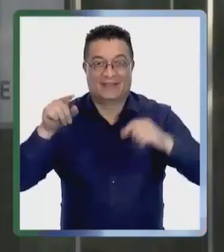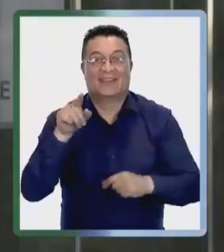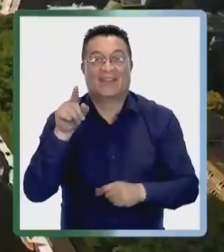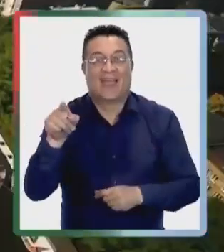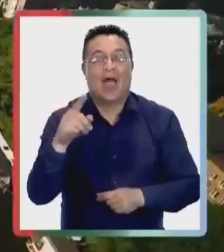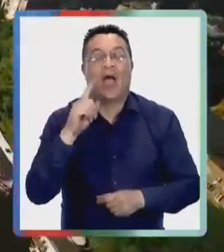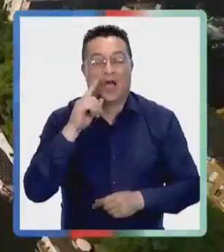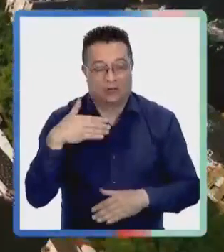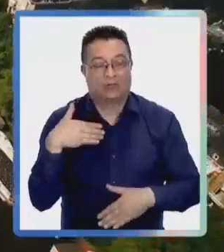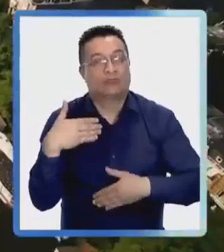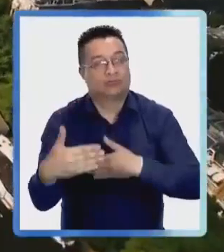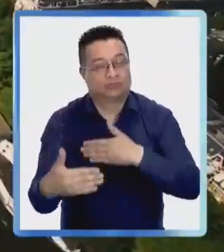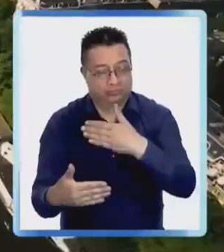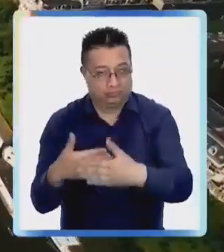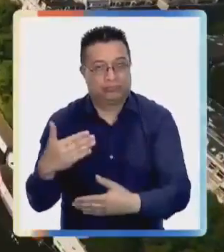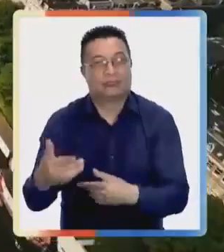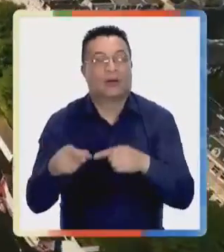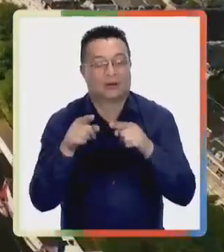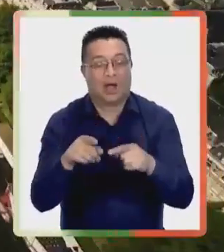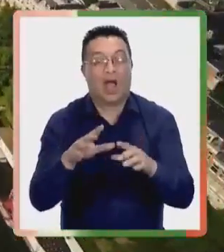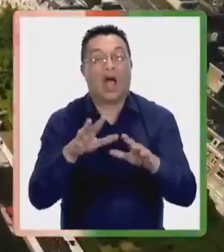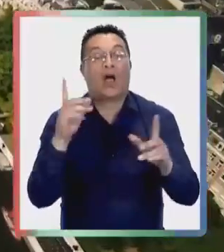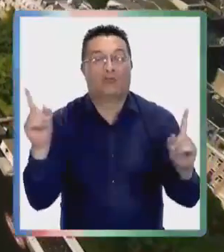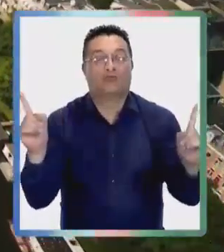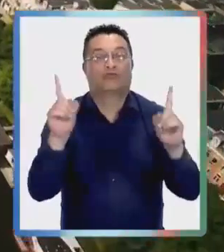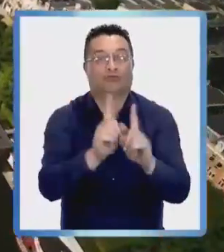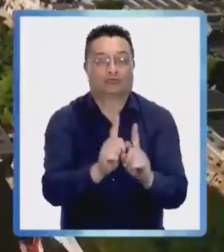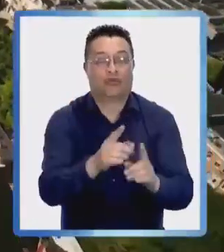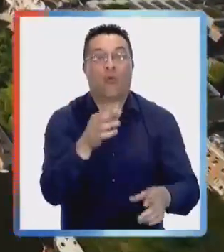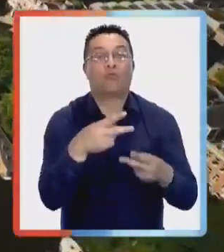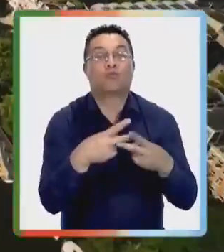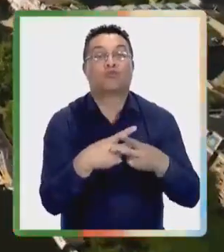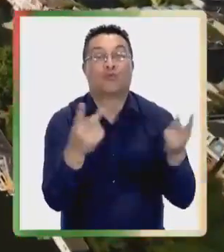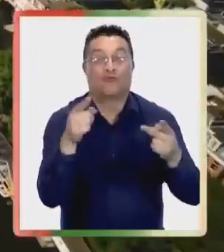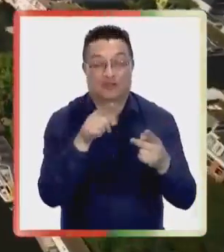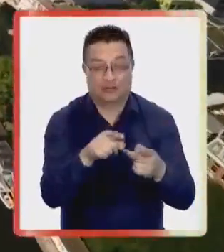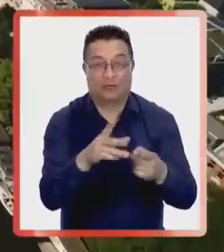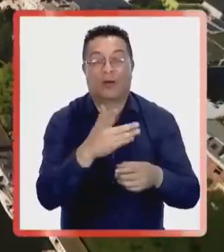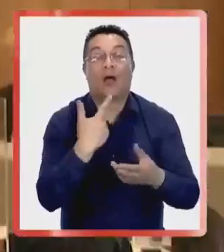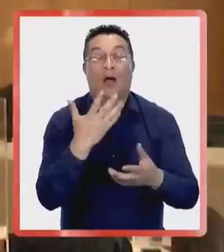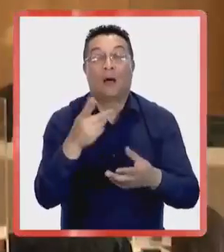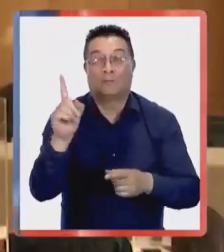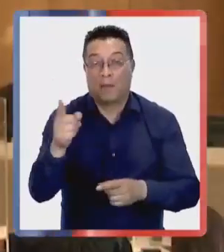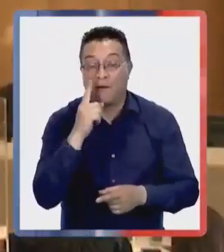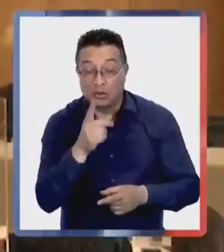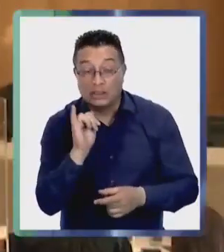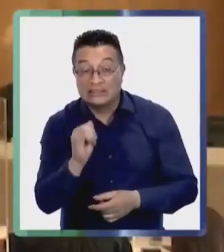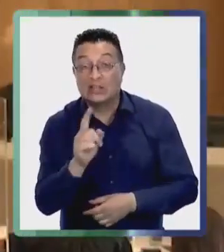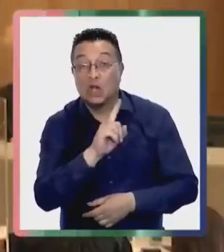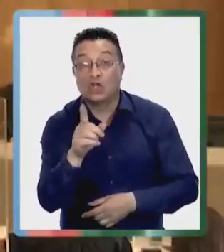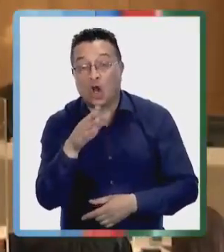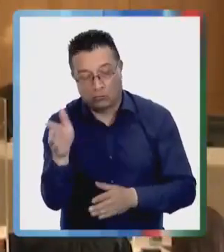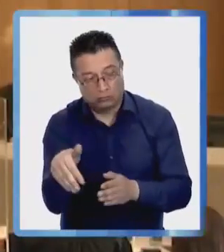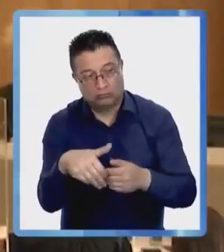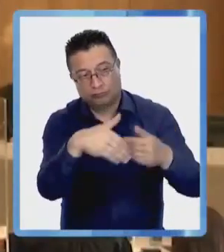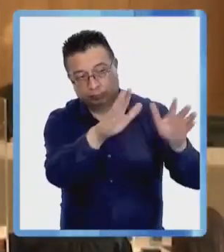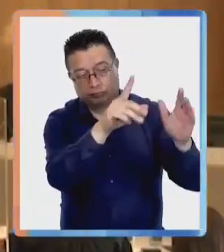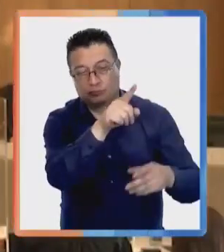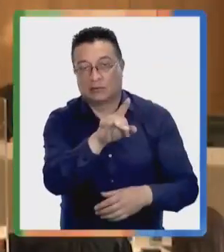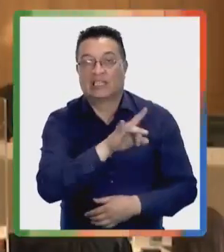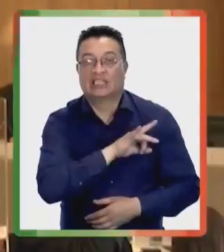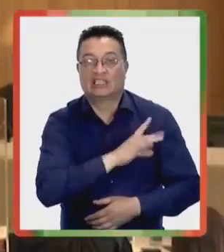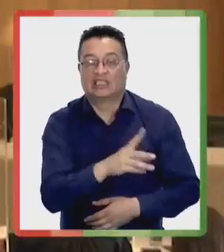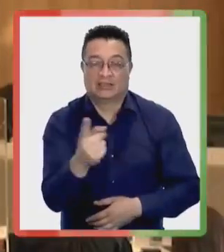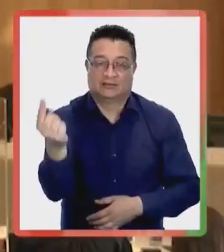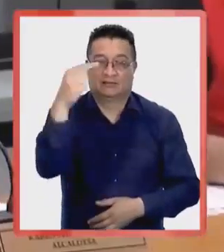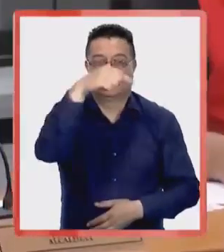Rotterdam. Los tribunales de justicia de Países Bajos se llevaba a cabo una audiencia pública en el contexto de la